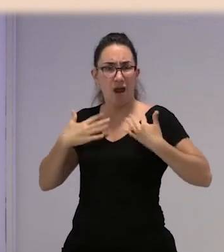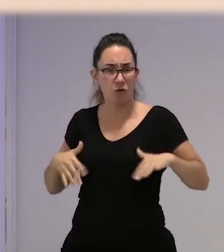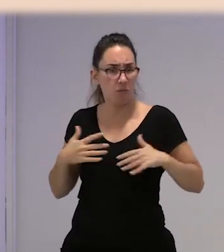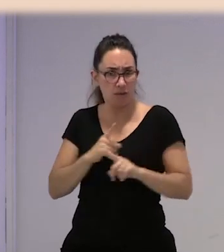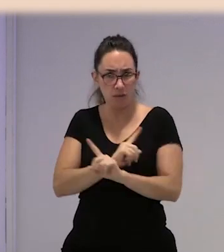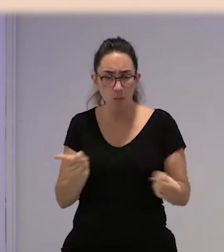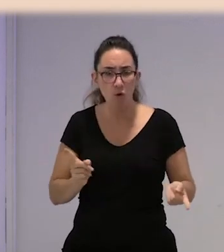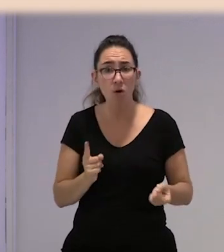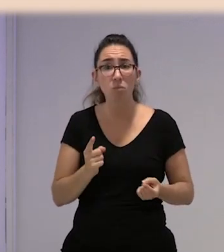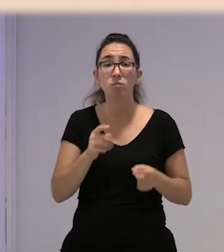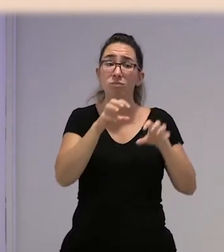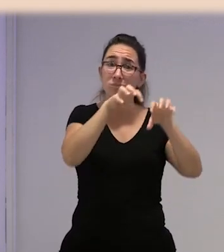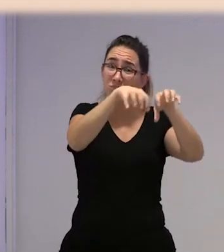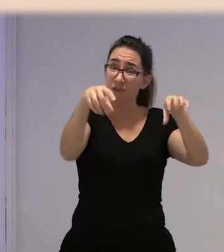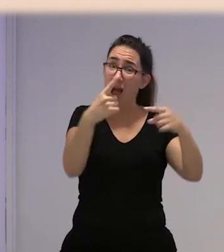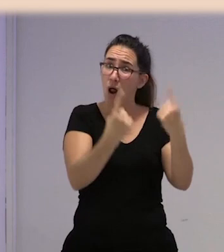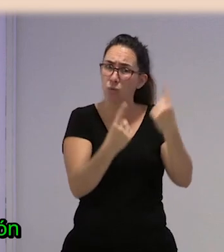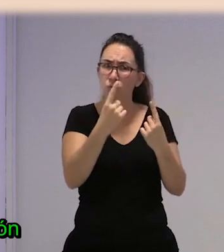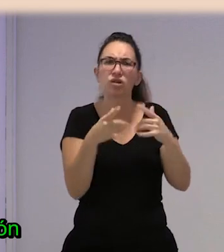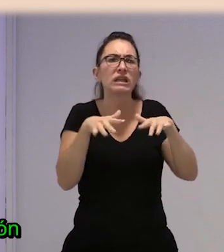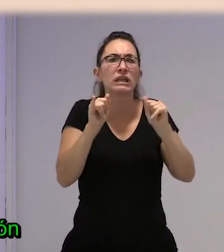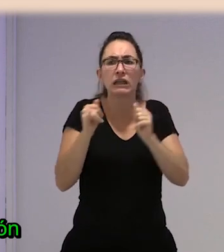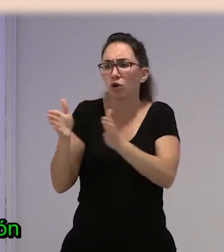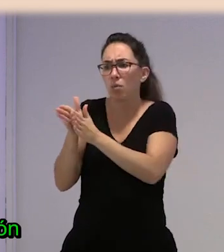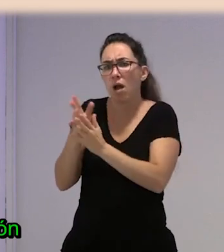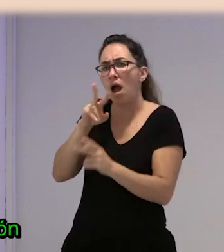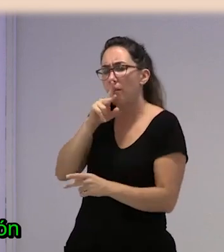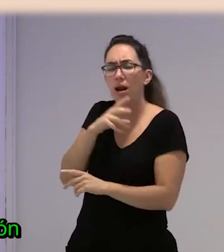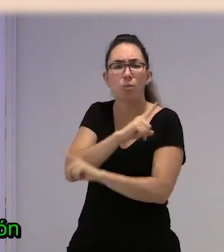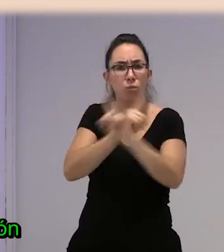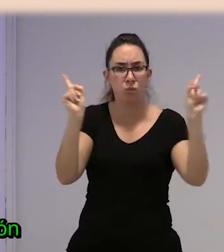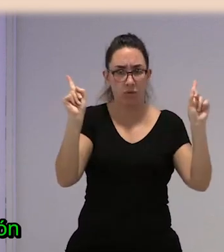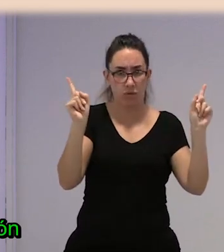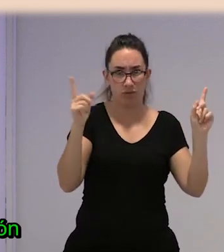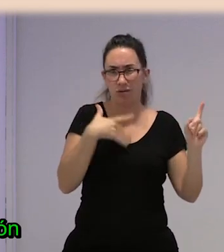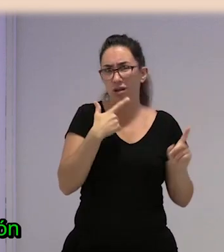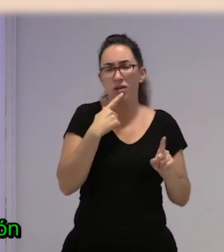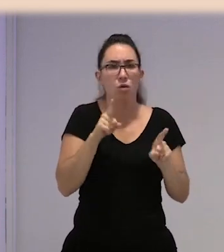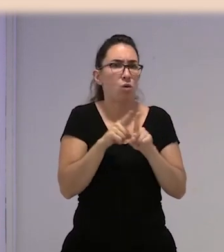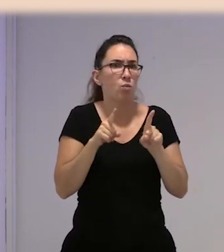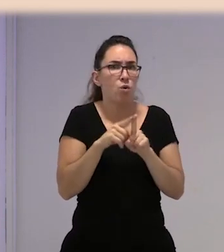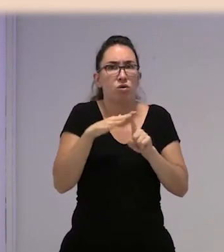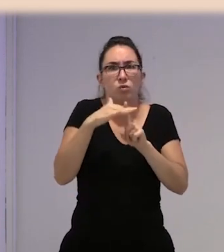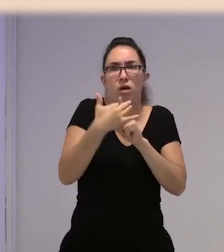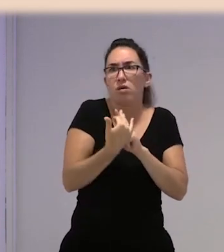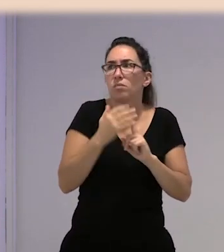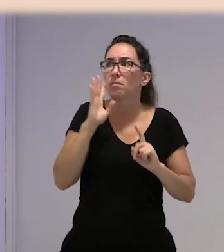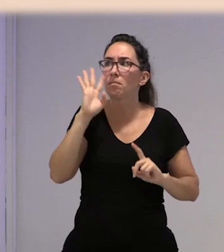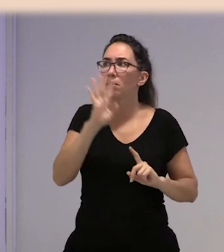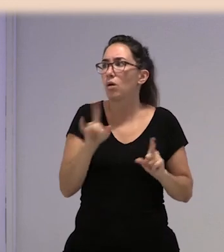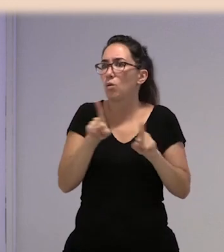algunos sitios te prohíben hablar con tus compañeros. sea, que estamos hablando de una situación como si estuviéramos